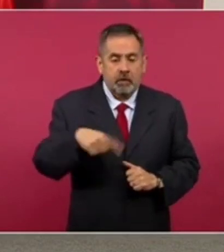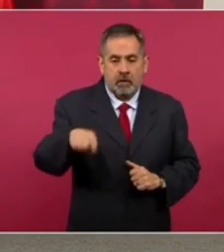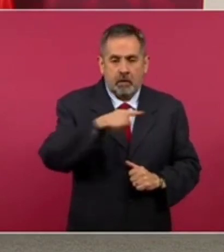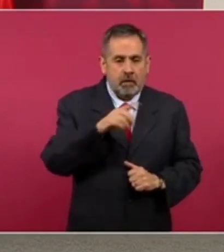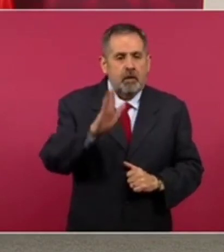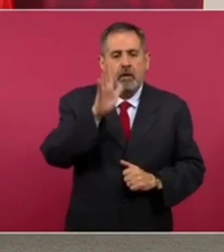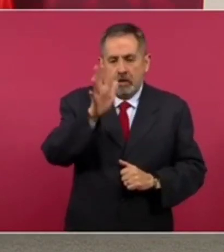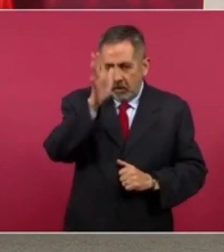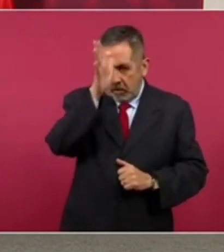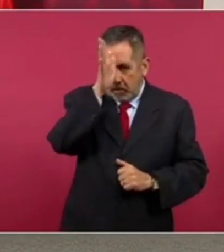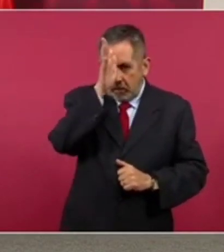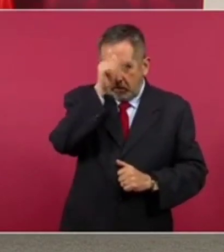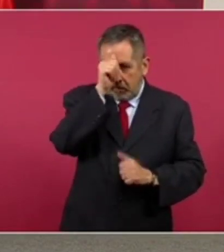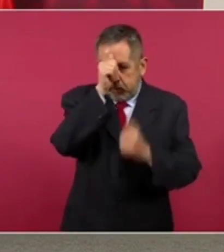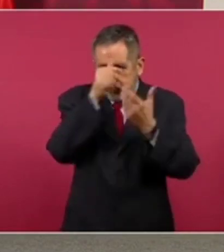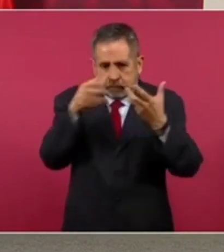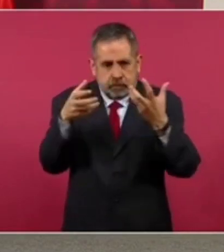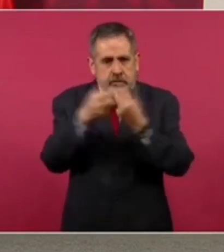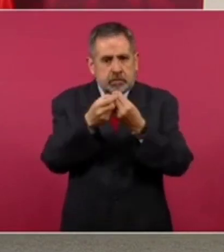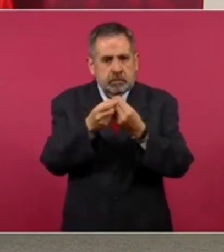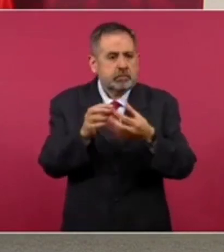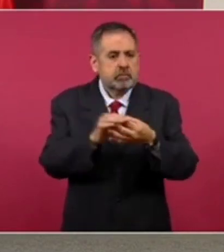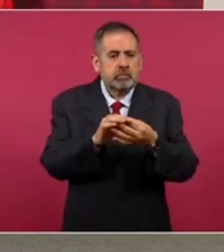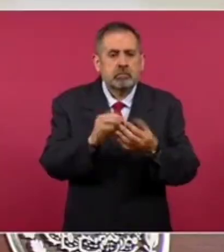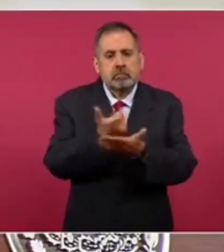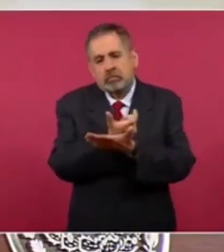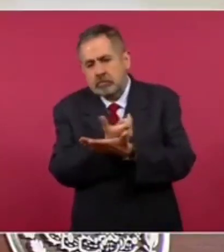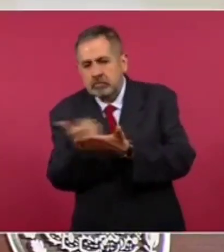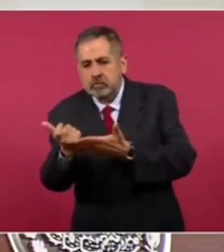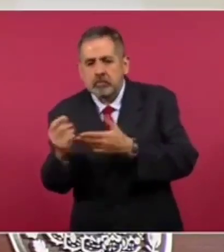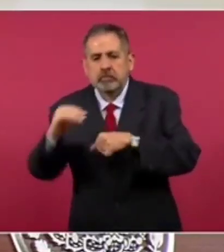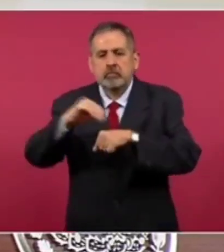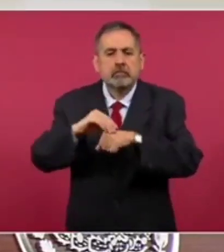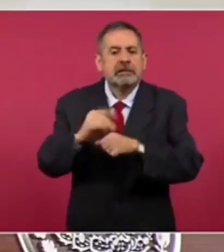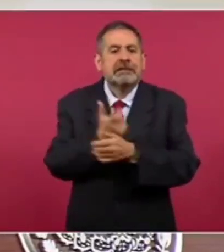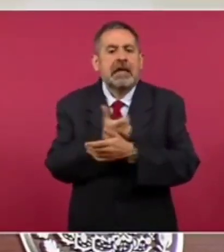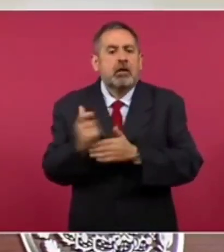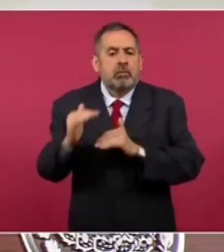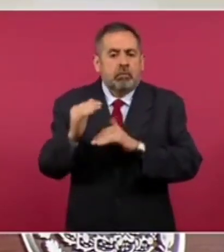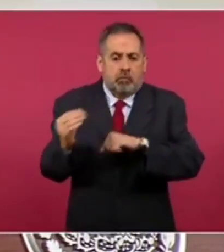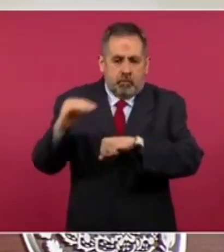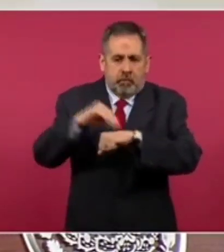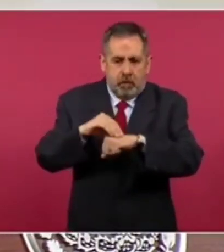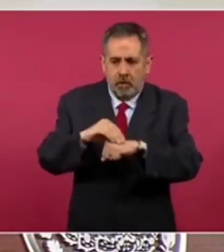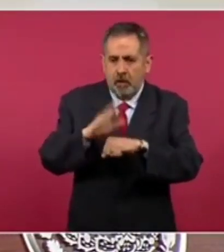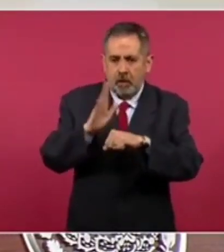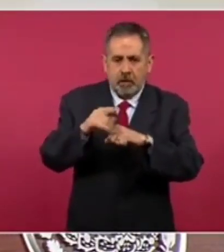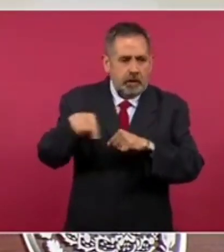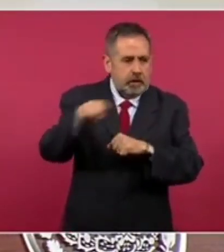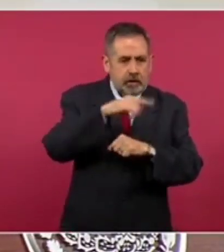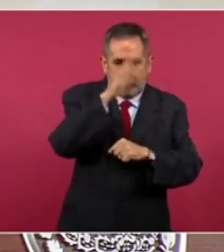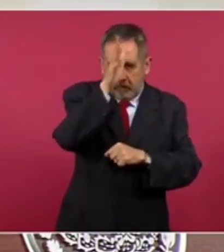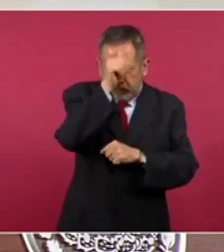para el aumento al salario mínimo.